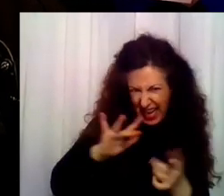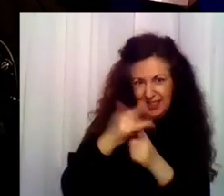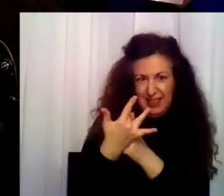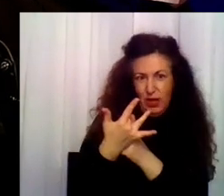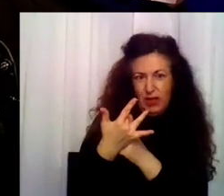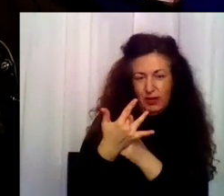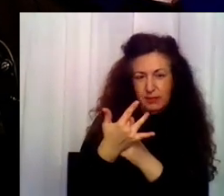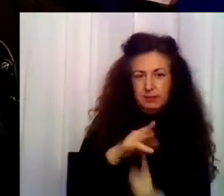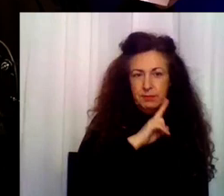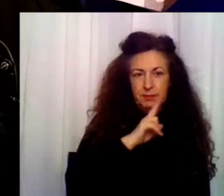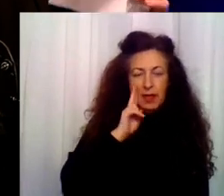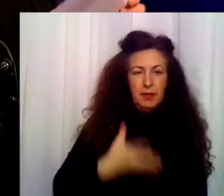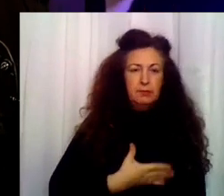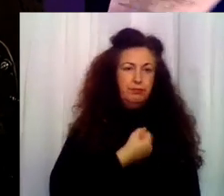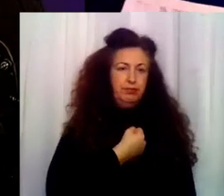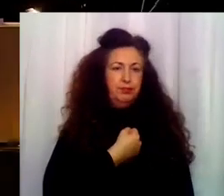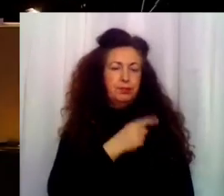Hala. Ya se ha enfadado.